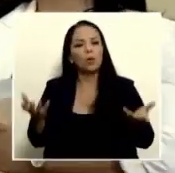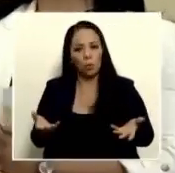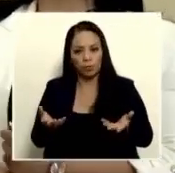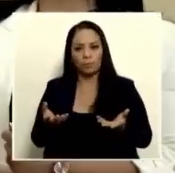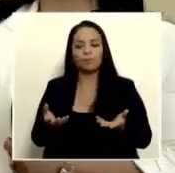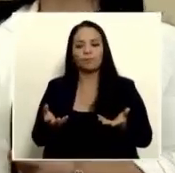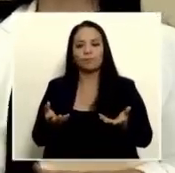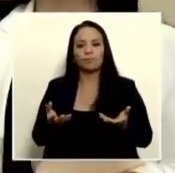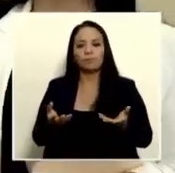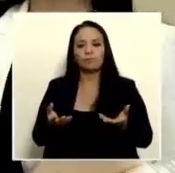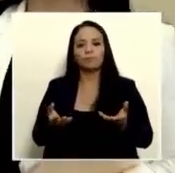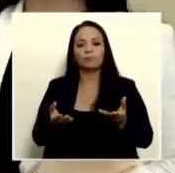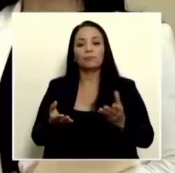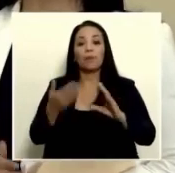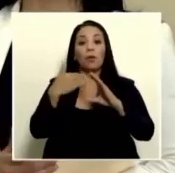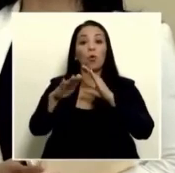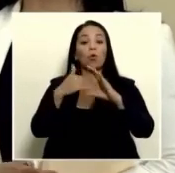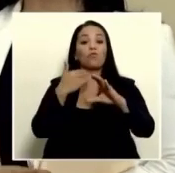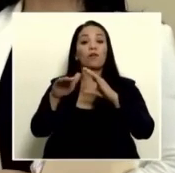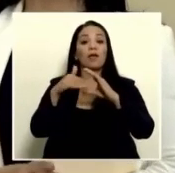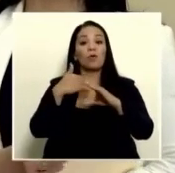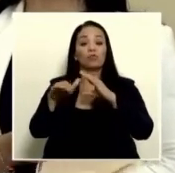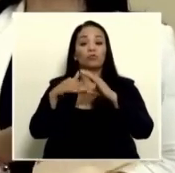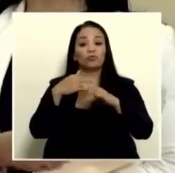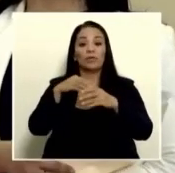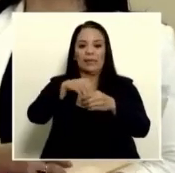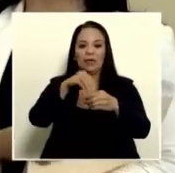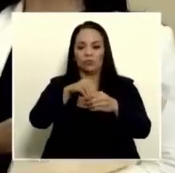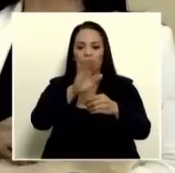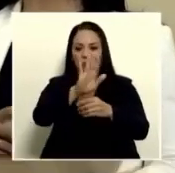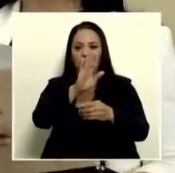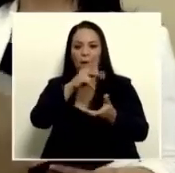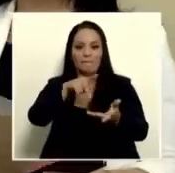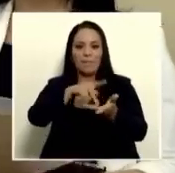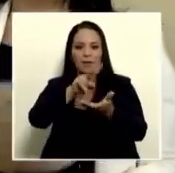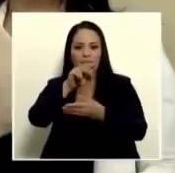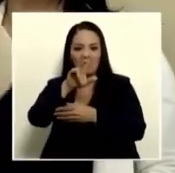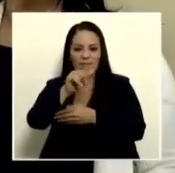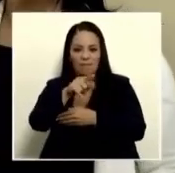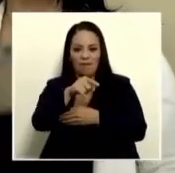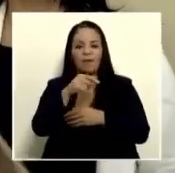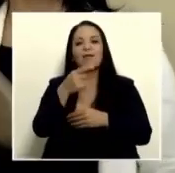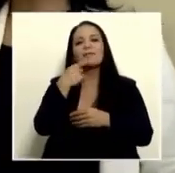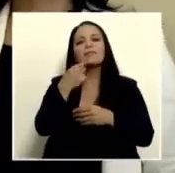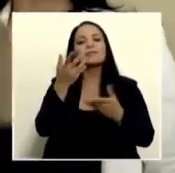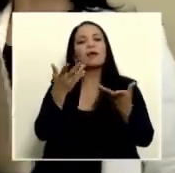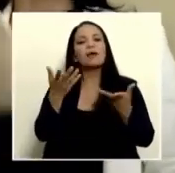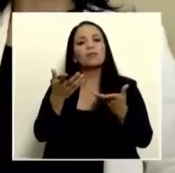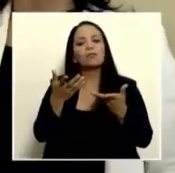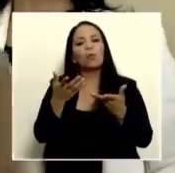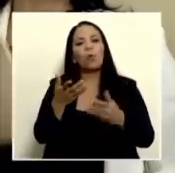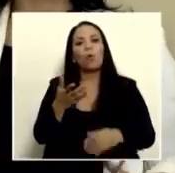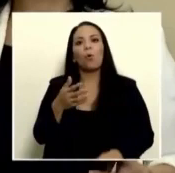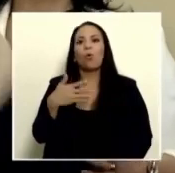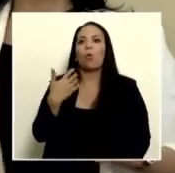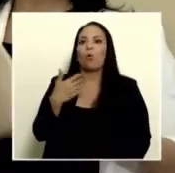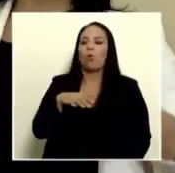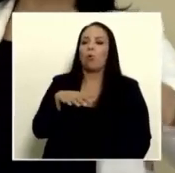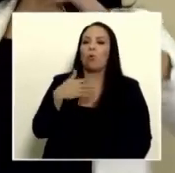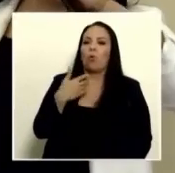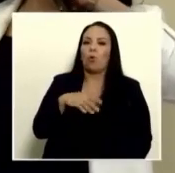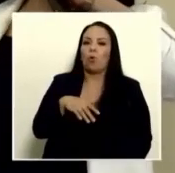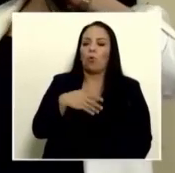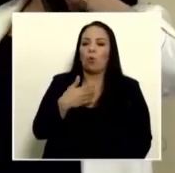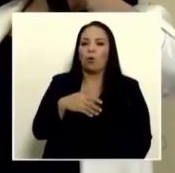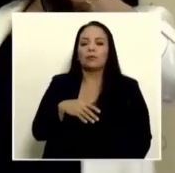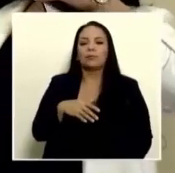emails internos del Parque Viva diciendo hueve mi alma perdóname esa palabra no lo